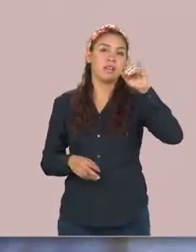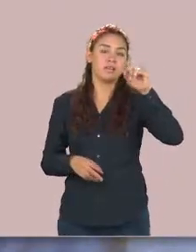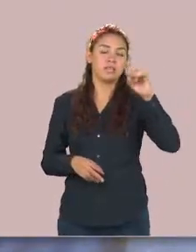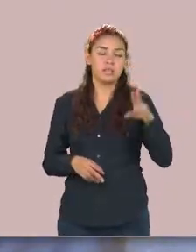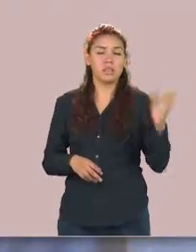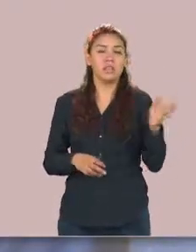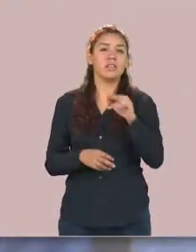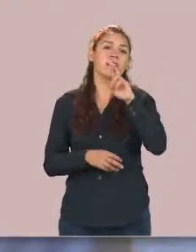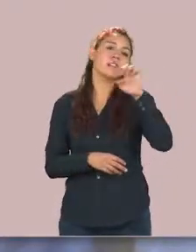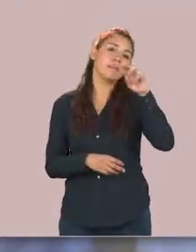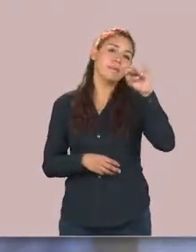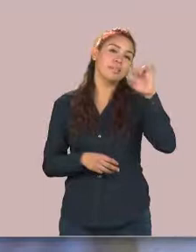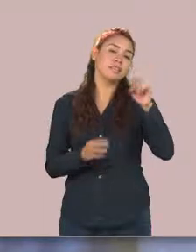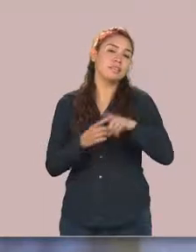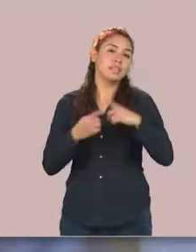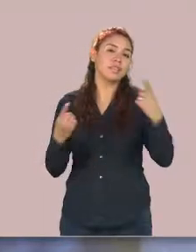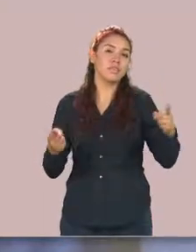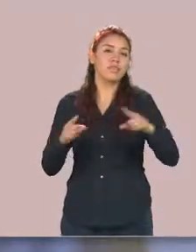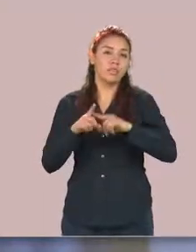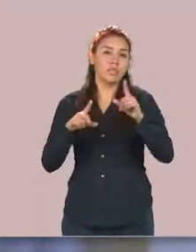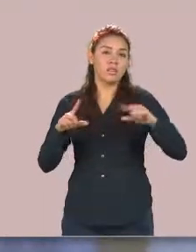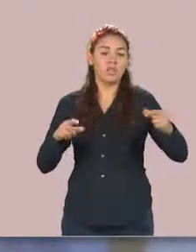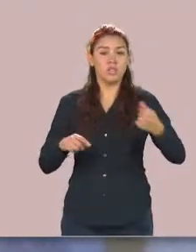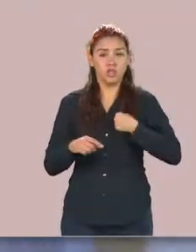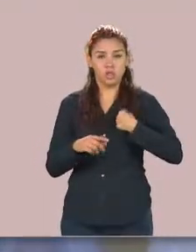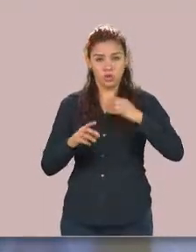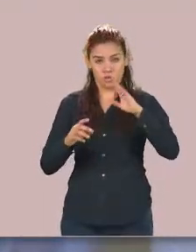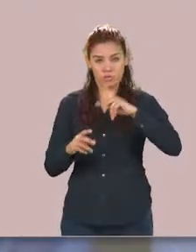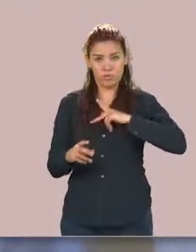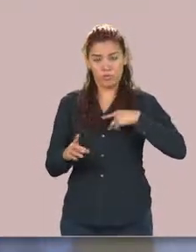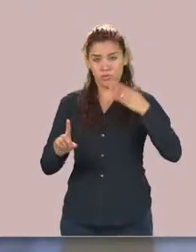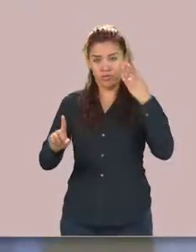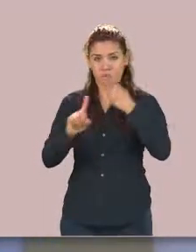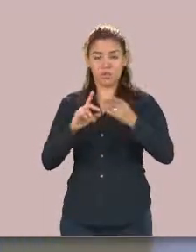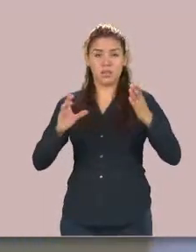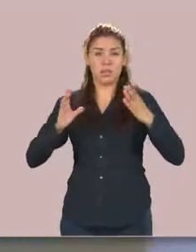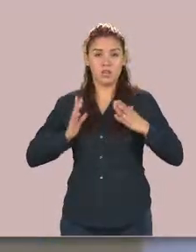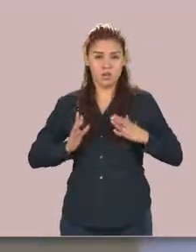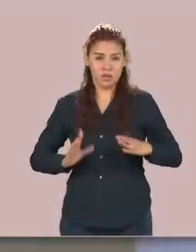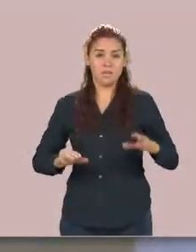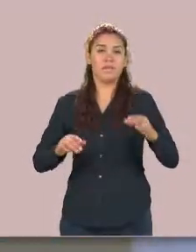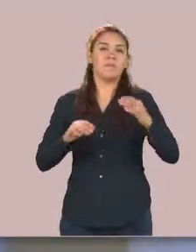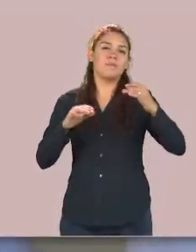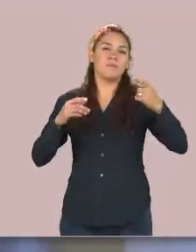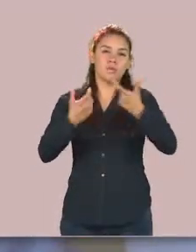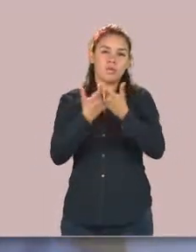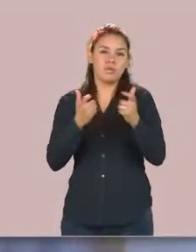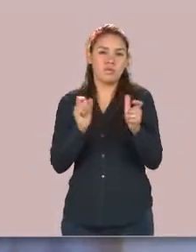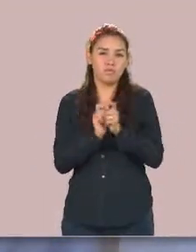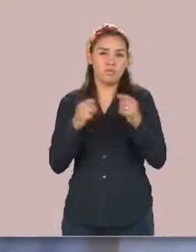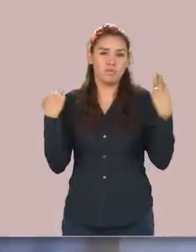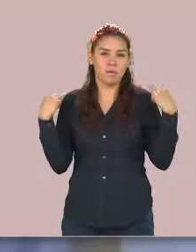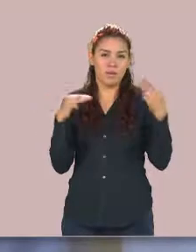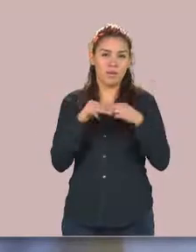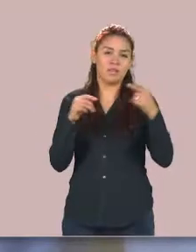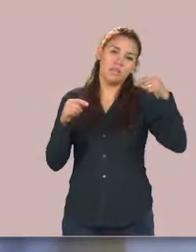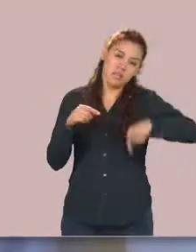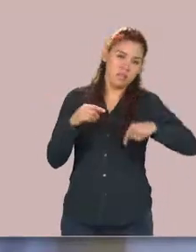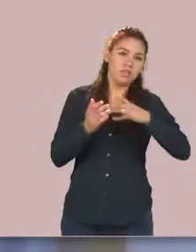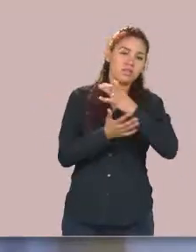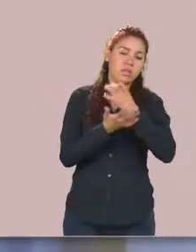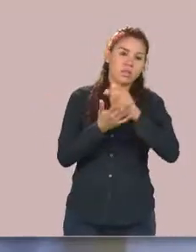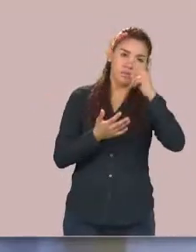Ahora, ¿a dónde me estoy enfocando? Soy parte de un cuerpo académico que tiene que ver con la UAMSE y la Facultad de Derecho y Ciencias Sociales de Tampico, que se llama